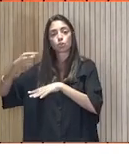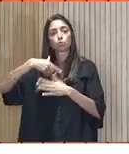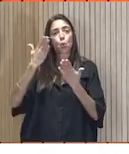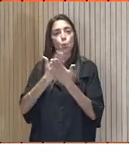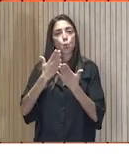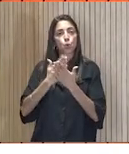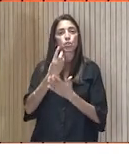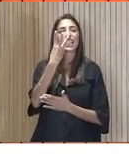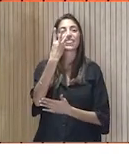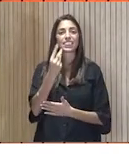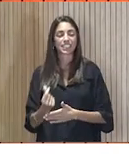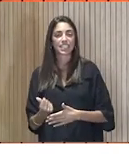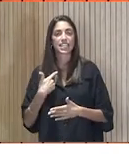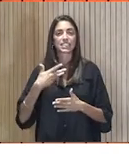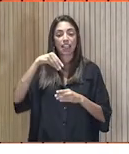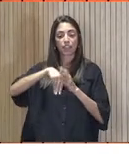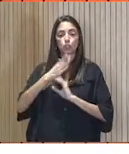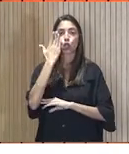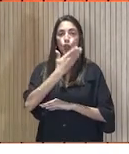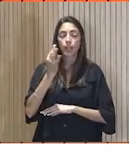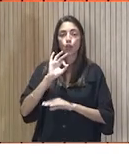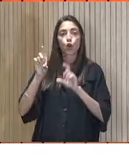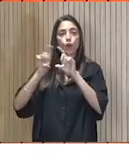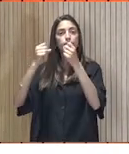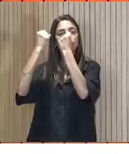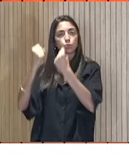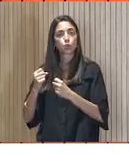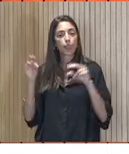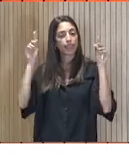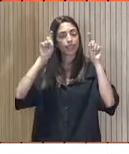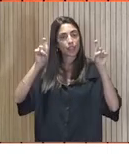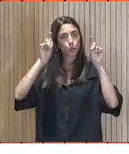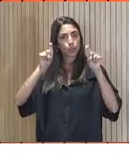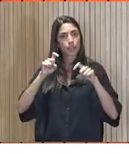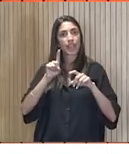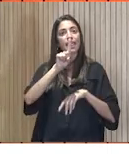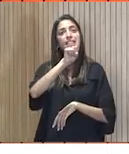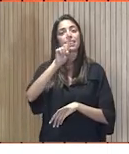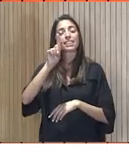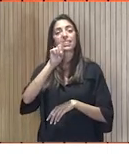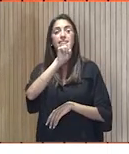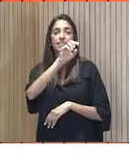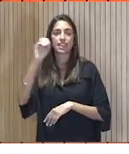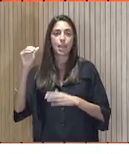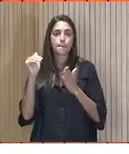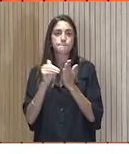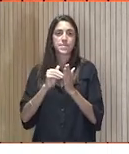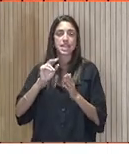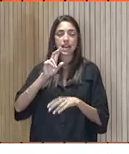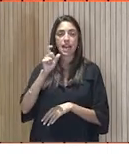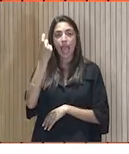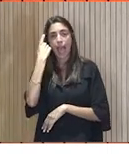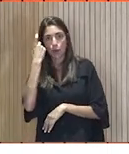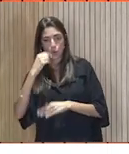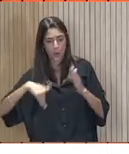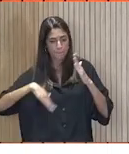colegios y en instituciones de educación a más de 100.000 alumnos. De forma y manera que en los últimos cinco años hemos hecho, sí,